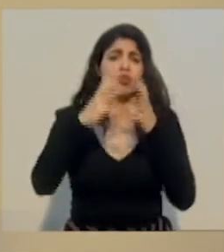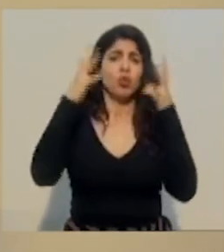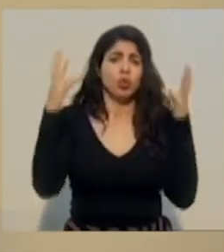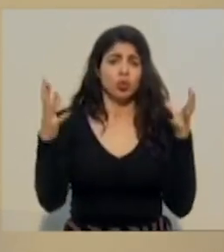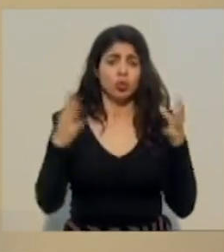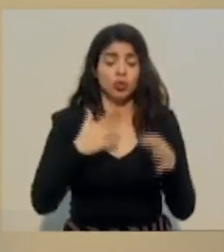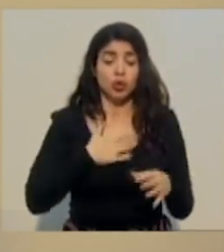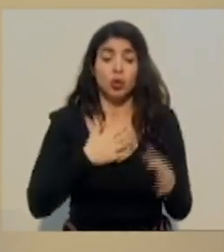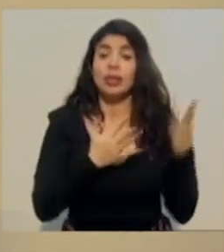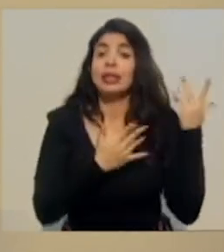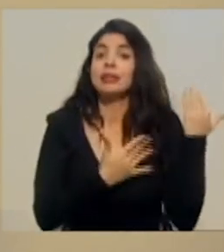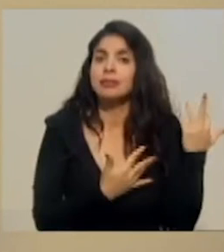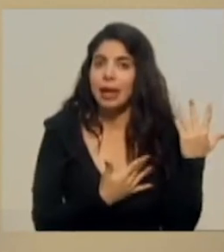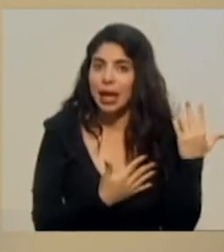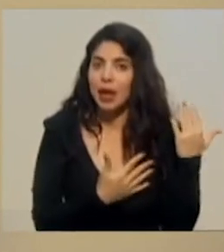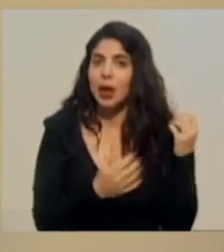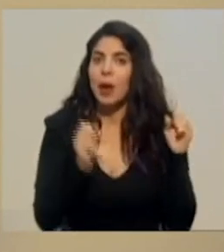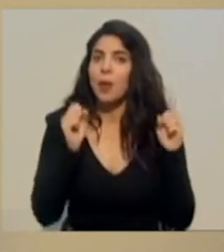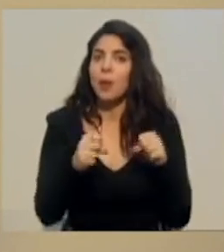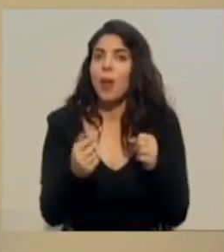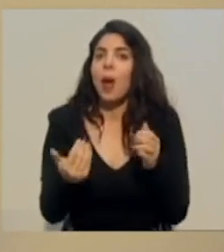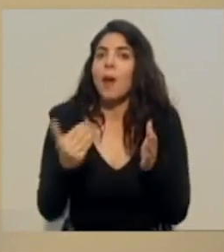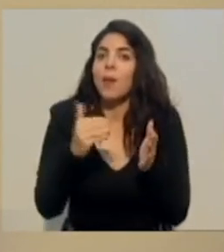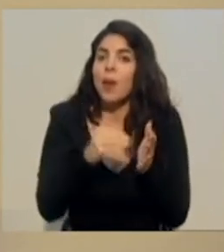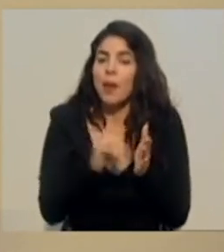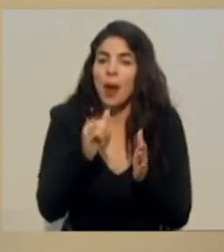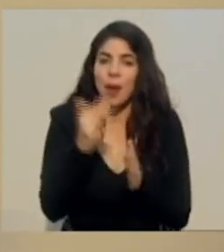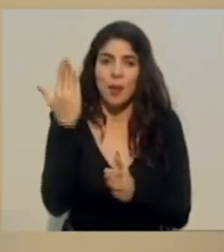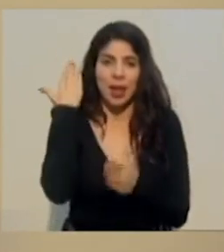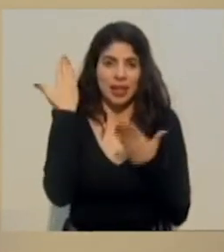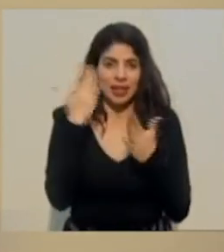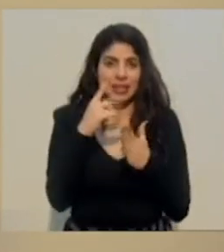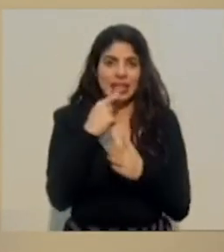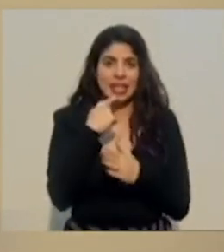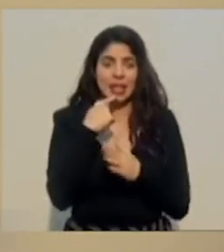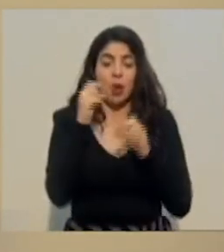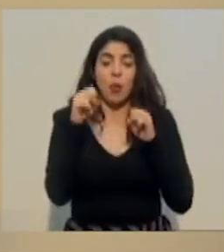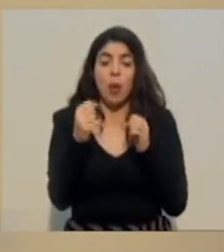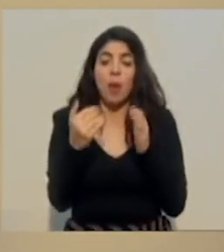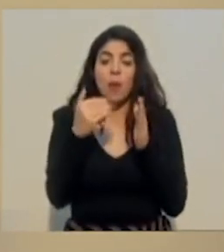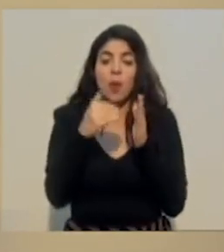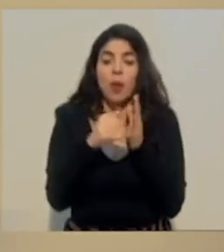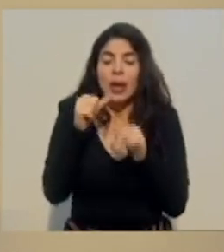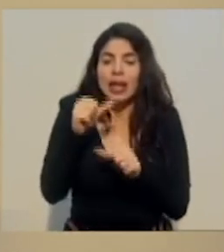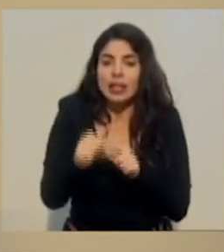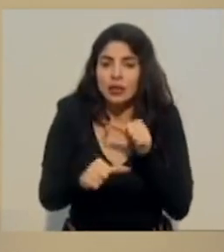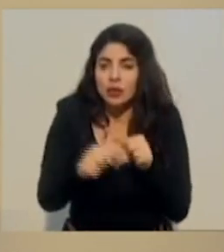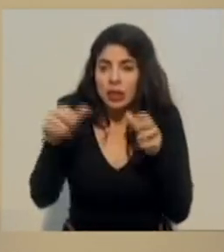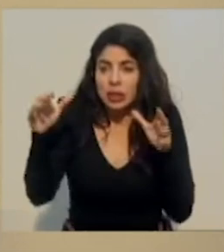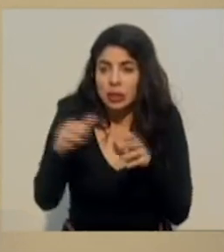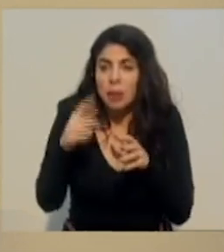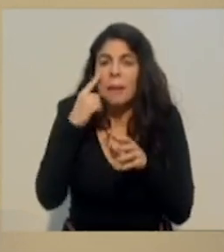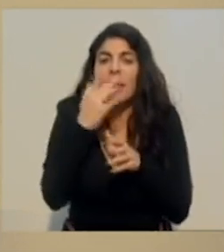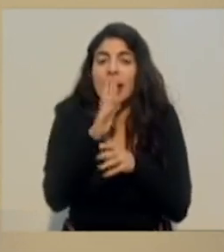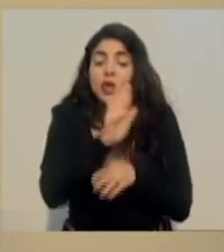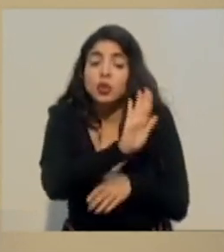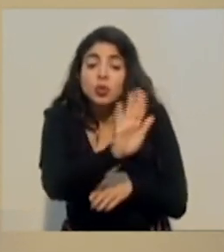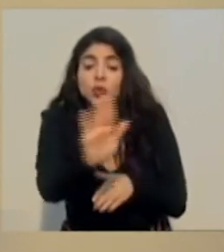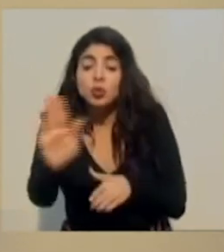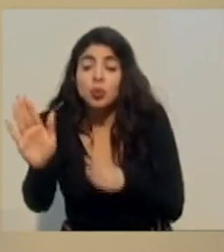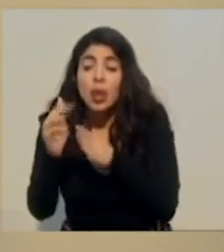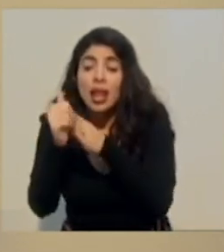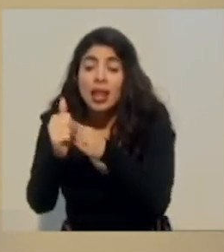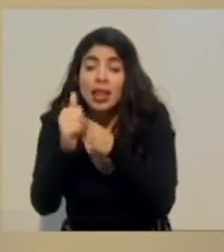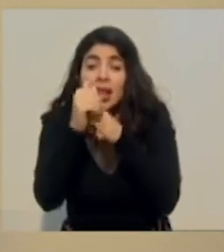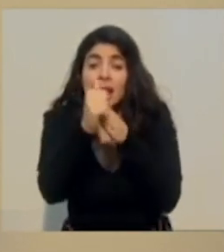Yo esperaría que volvamos, como ya lo mencionamos, a hacer un esfuerzo porque los liderazgos, cada